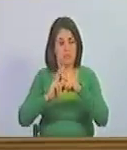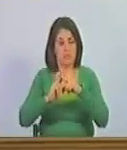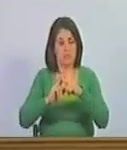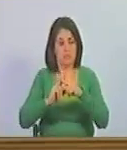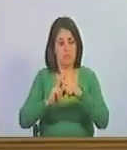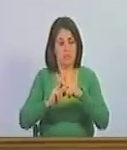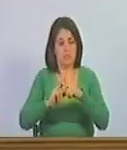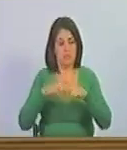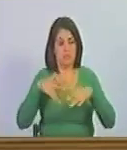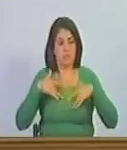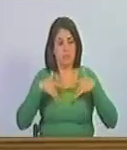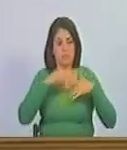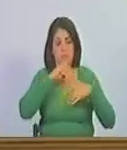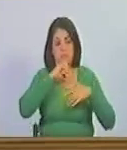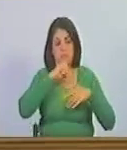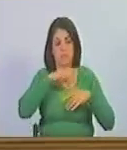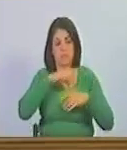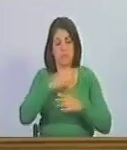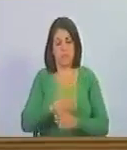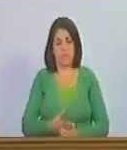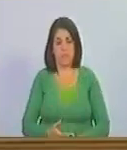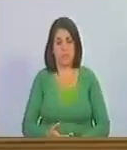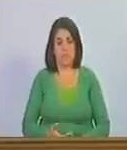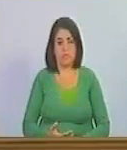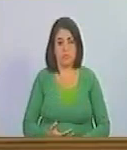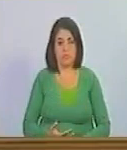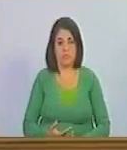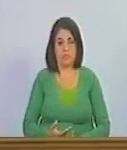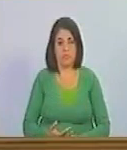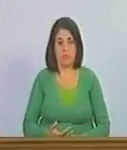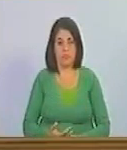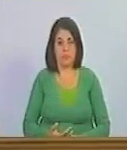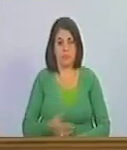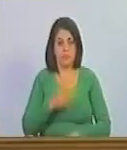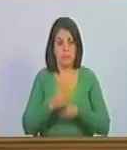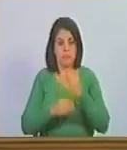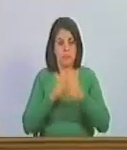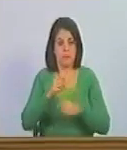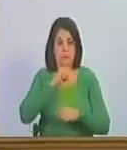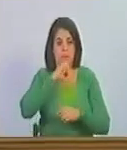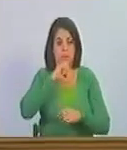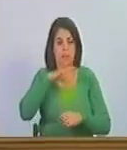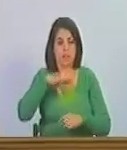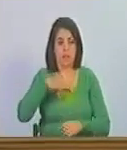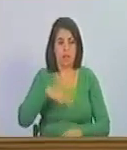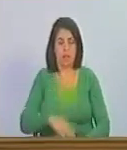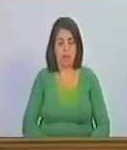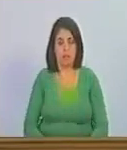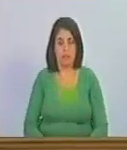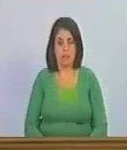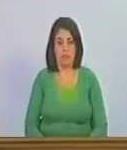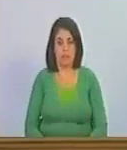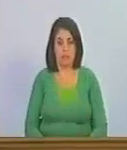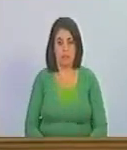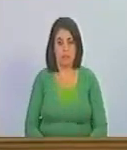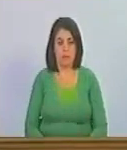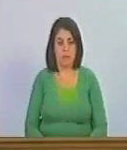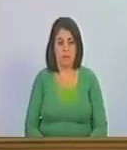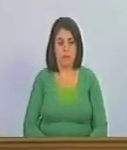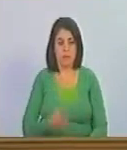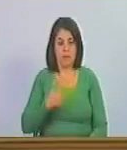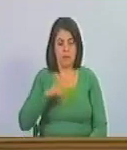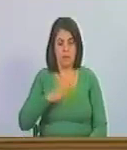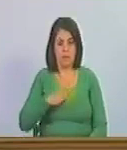evento histórico que picaría en dos la historia de nuestra